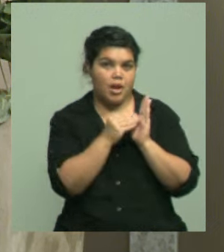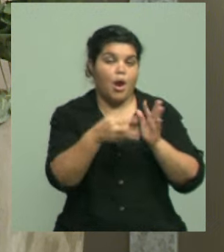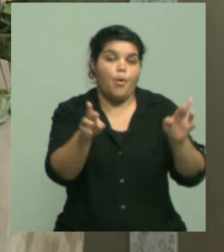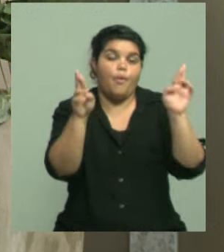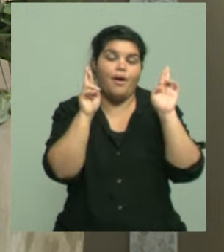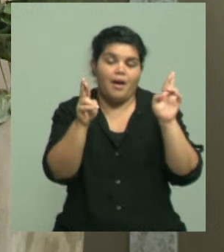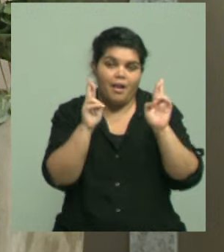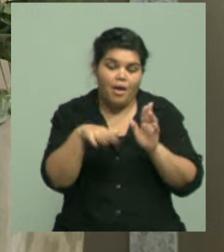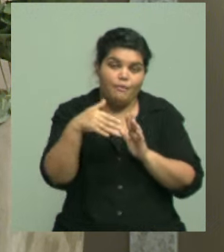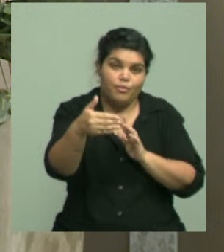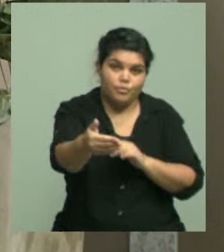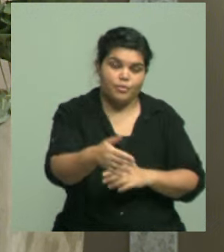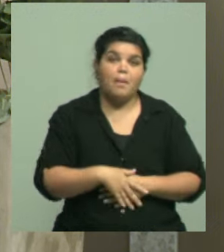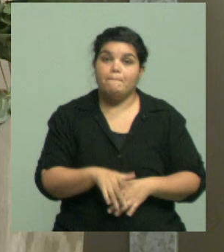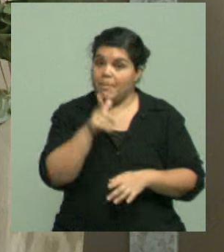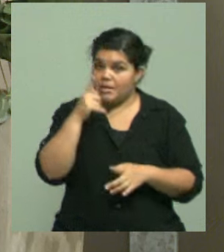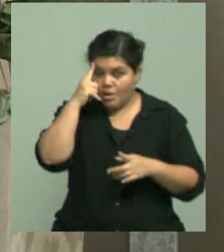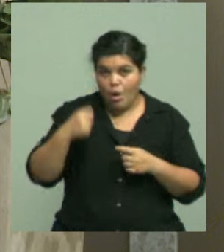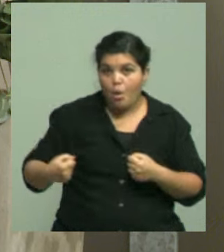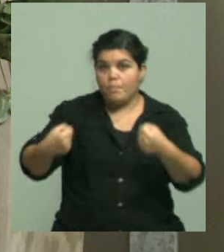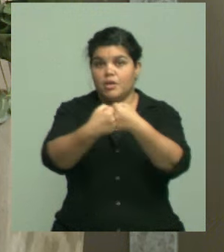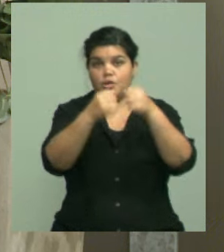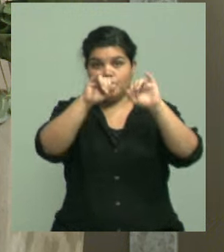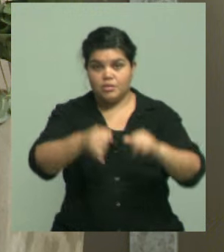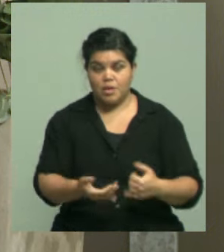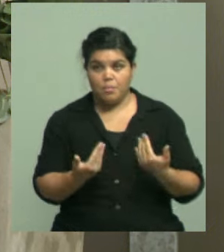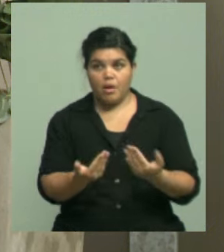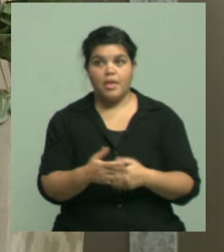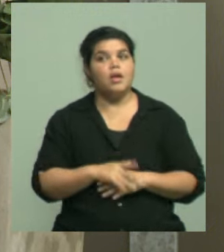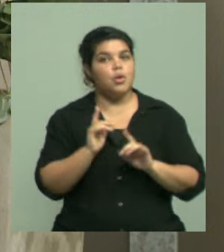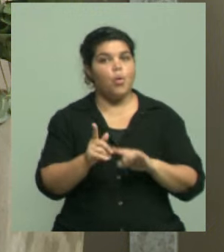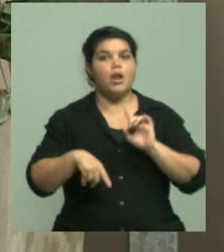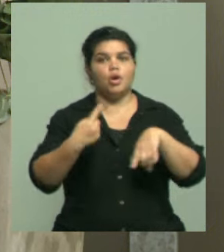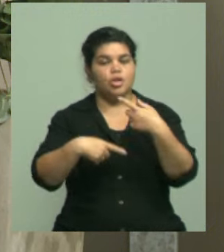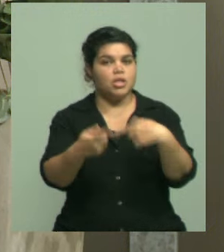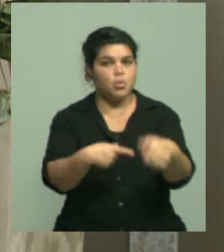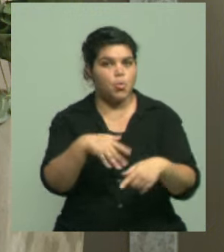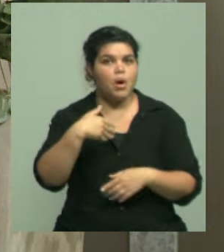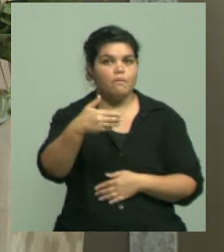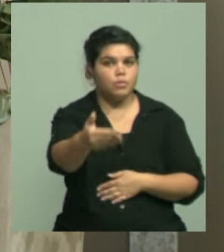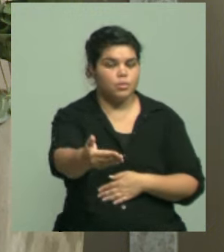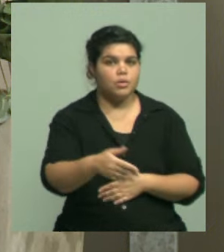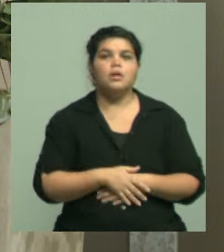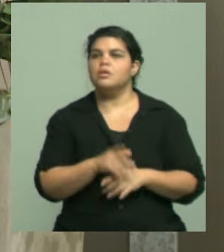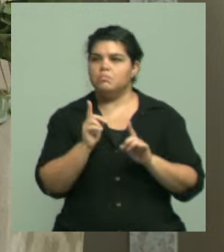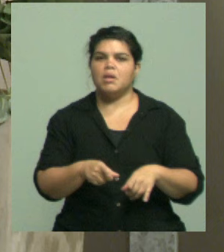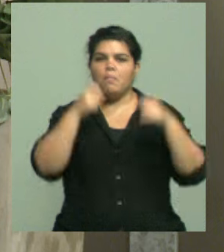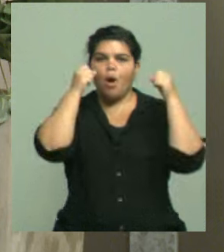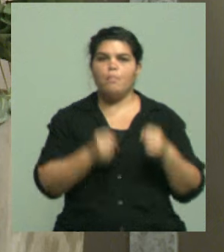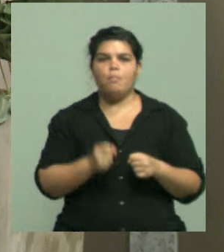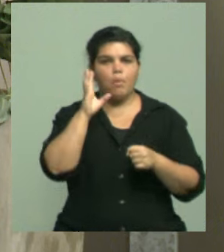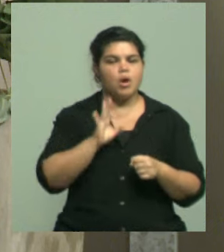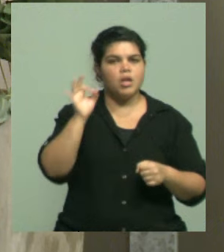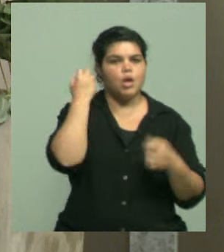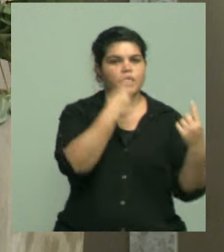coincide en esa opinión. Vamos a seguir, por supuesto, hablando con los expertos sobre este tema, porque también hay que decir, hay distintas posiciones. Hay